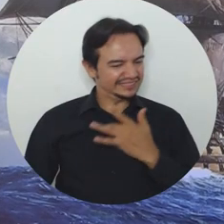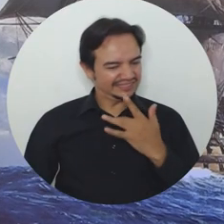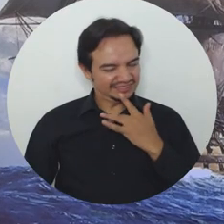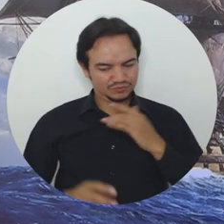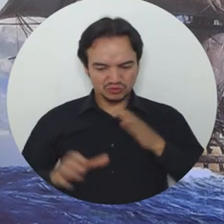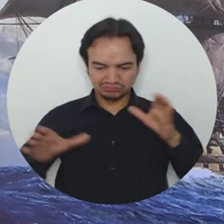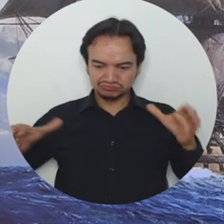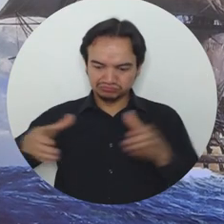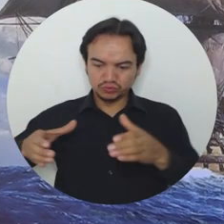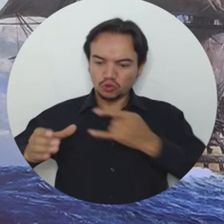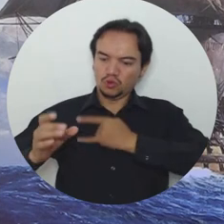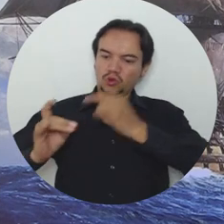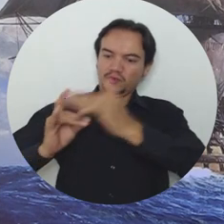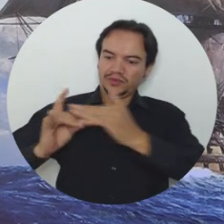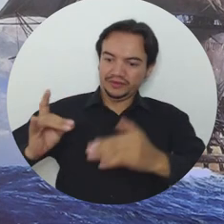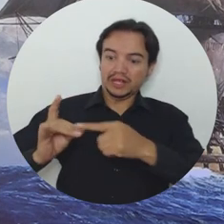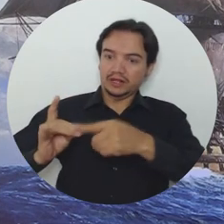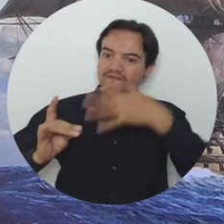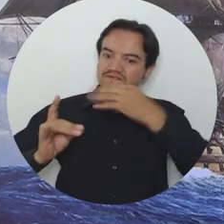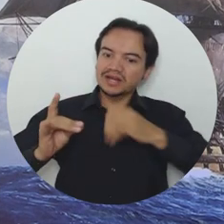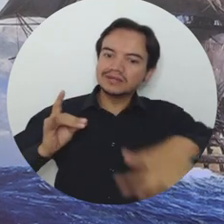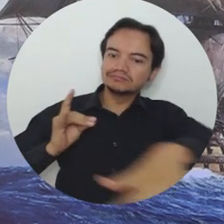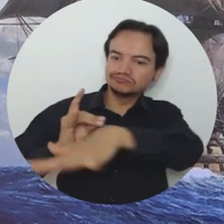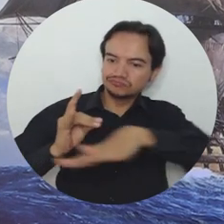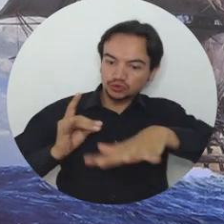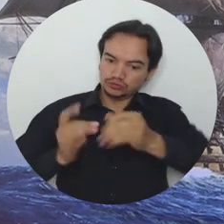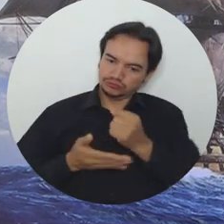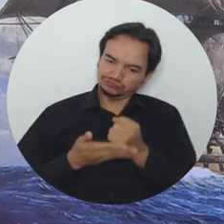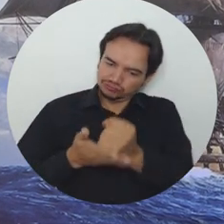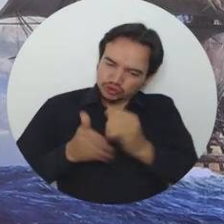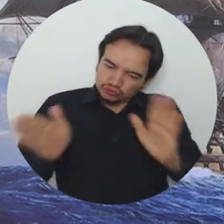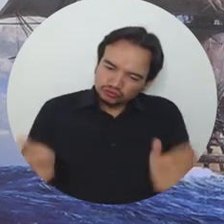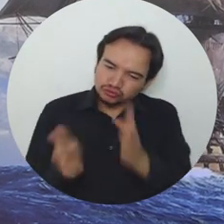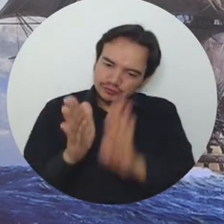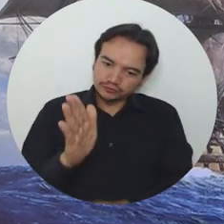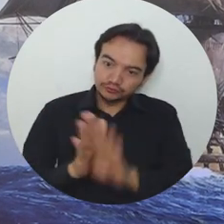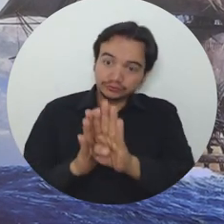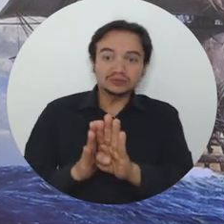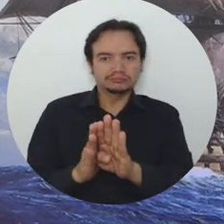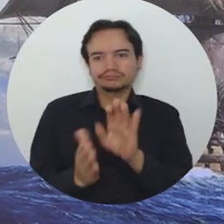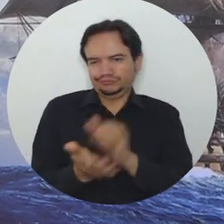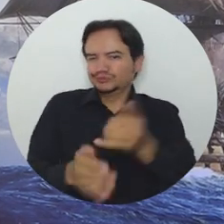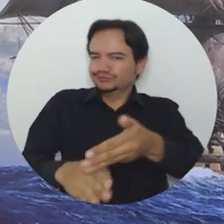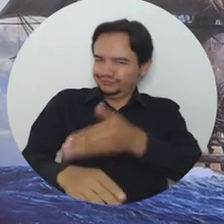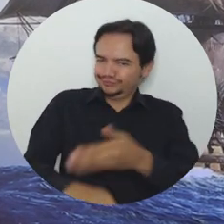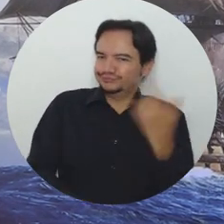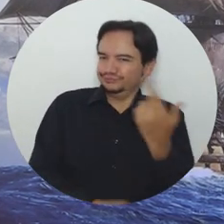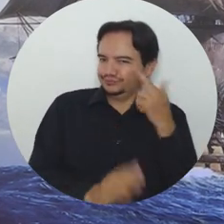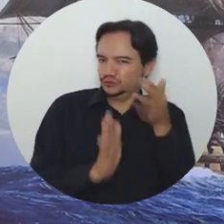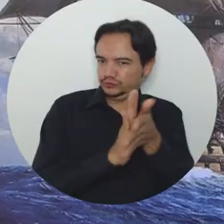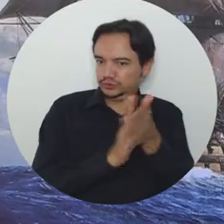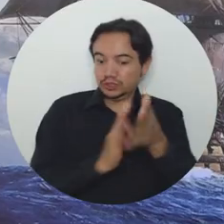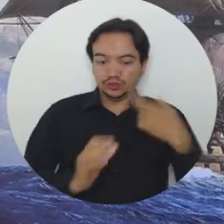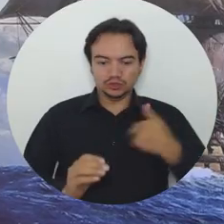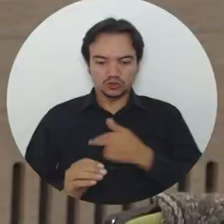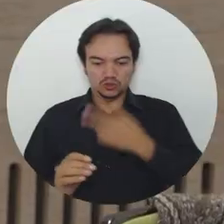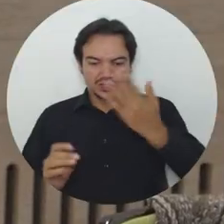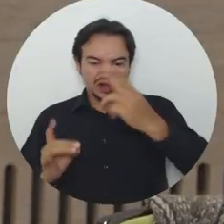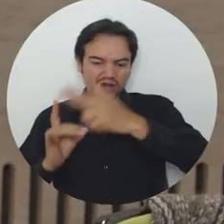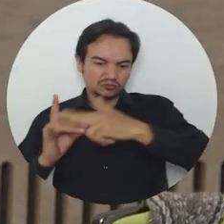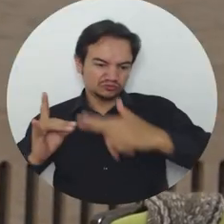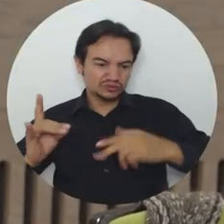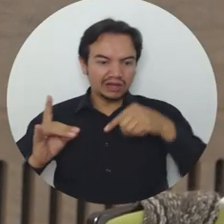Sentirnos como una universidad que efectivamente le está aportando al desarrollo del territorio. Ya hemos dicho, somos una universidad que